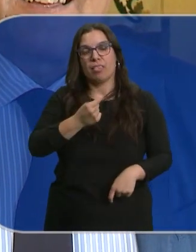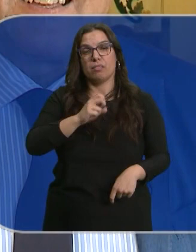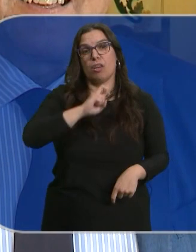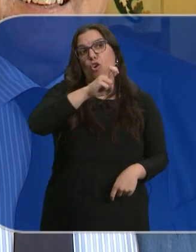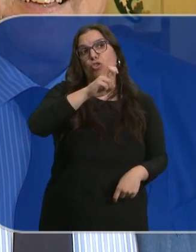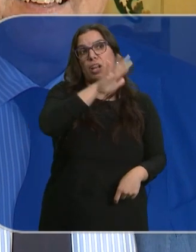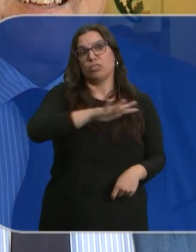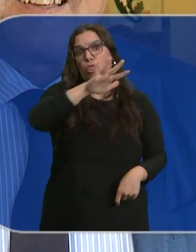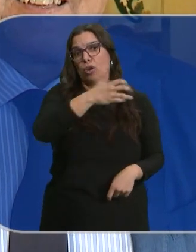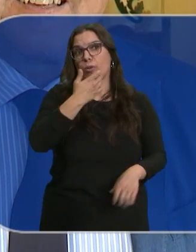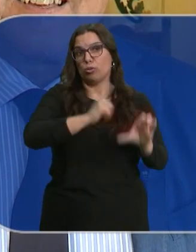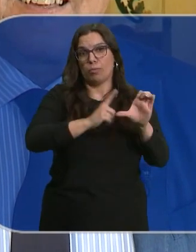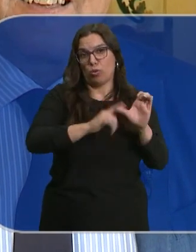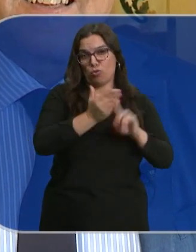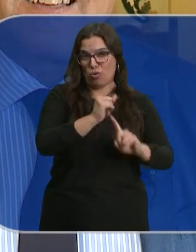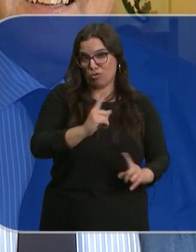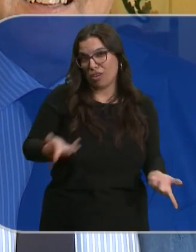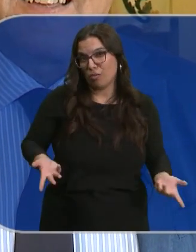por ejemplo, en otras zonas como en Extremadura?